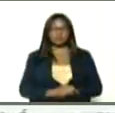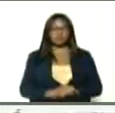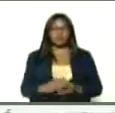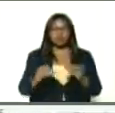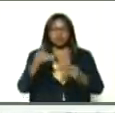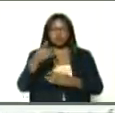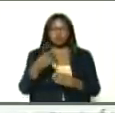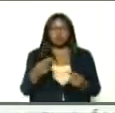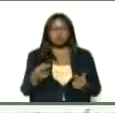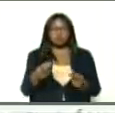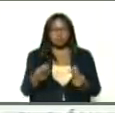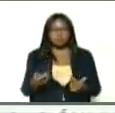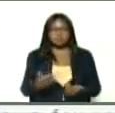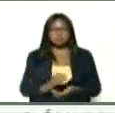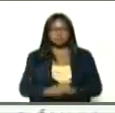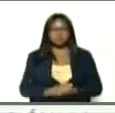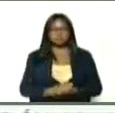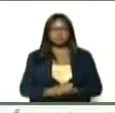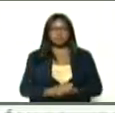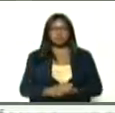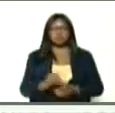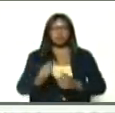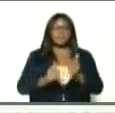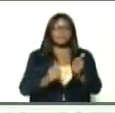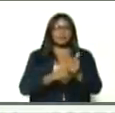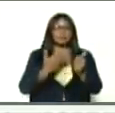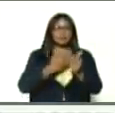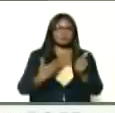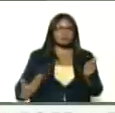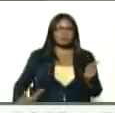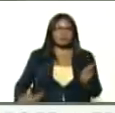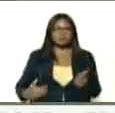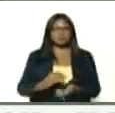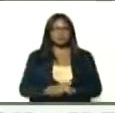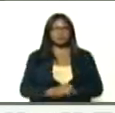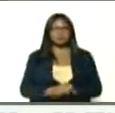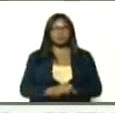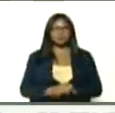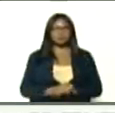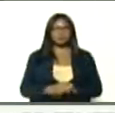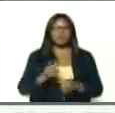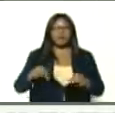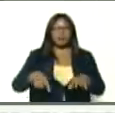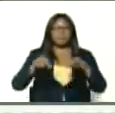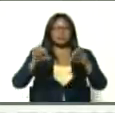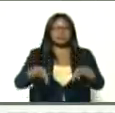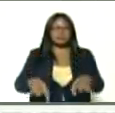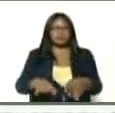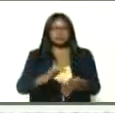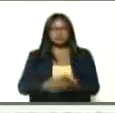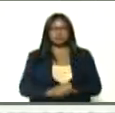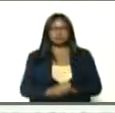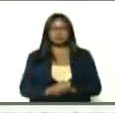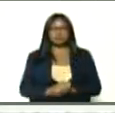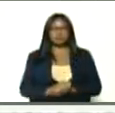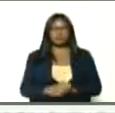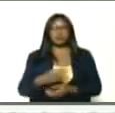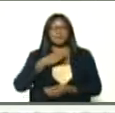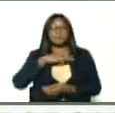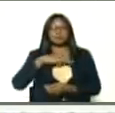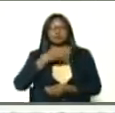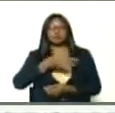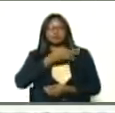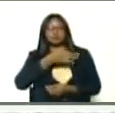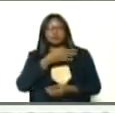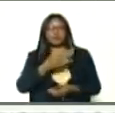una bomba atómica, señora vicepresidenta, campesinos y campesinas, misiones sociales,